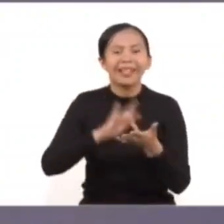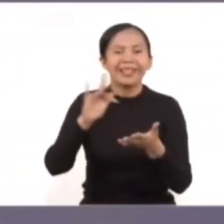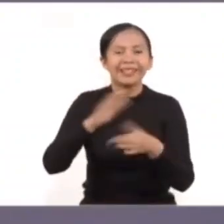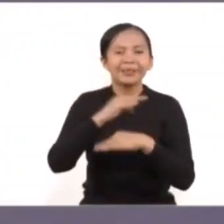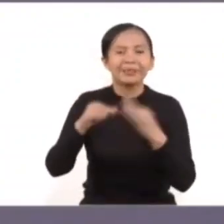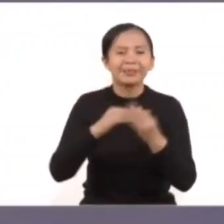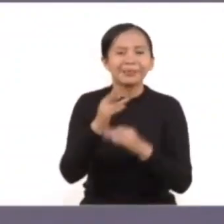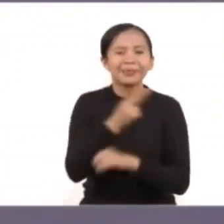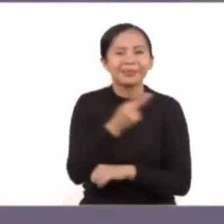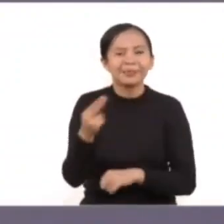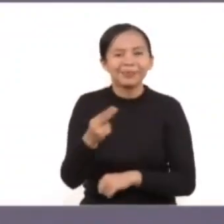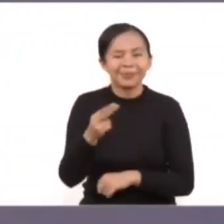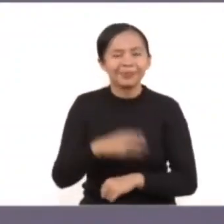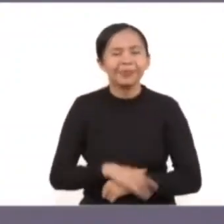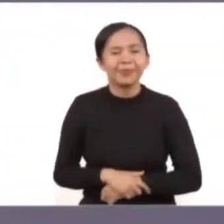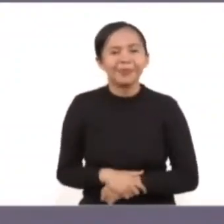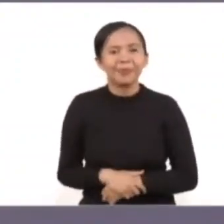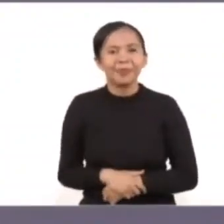ustedes.